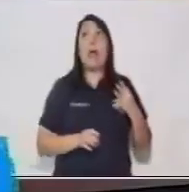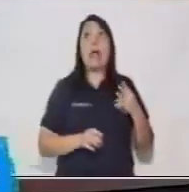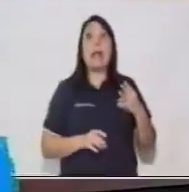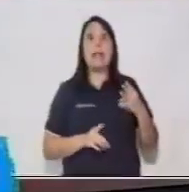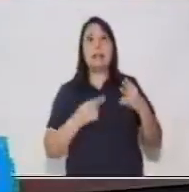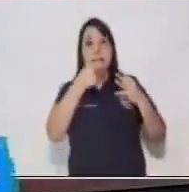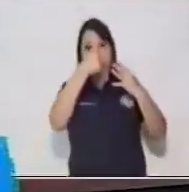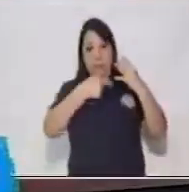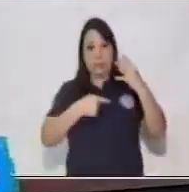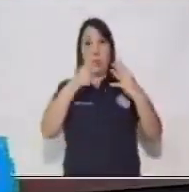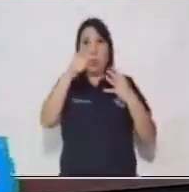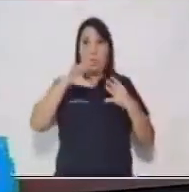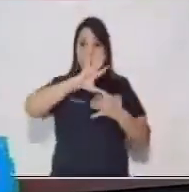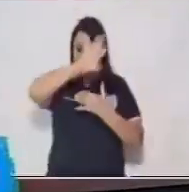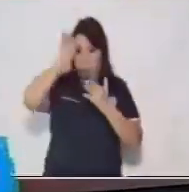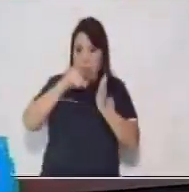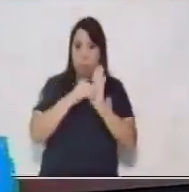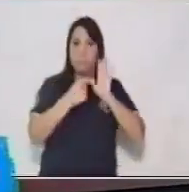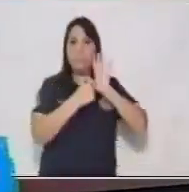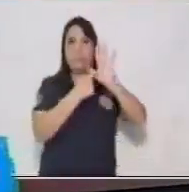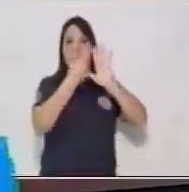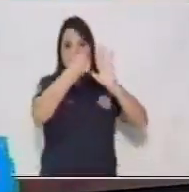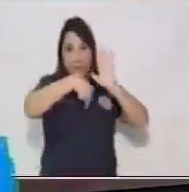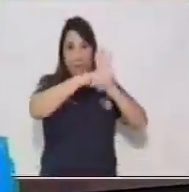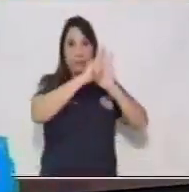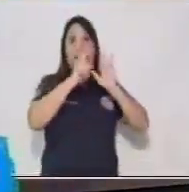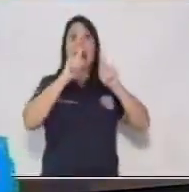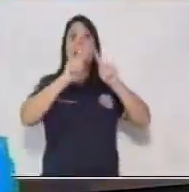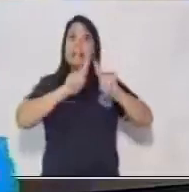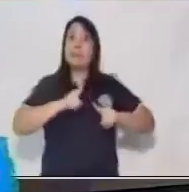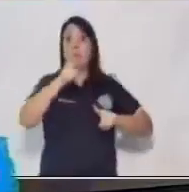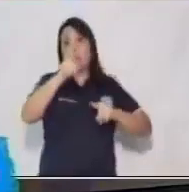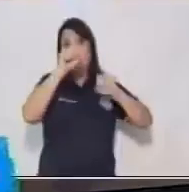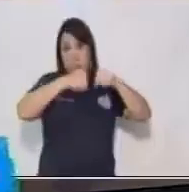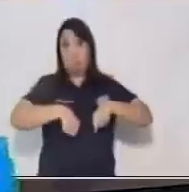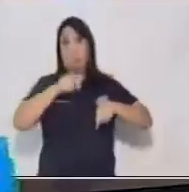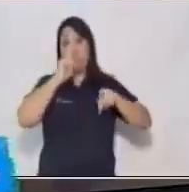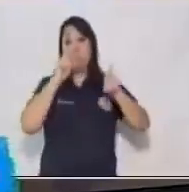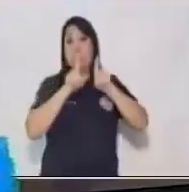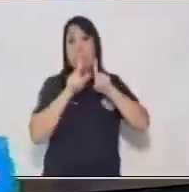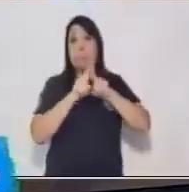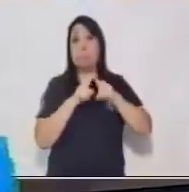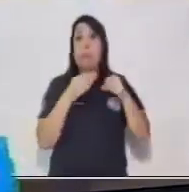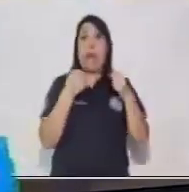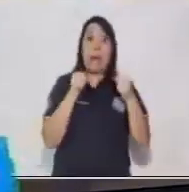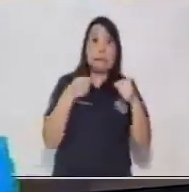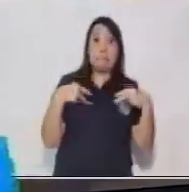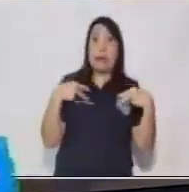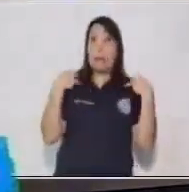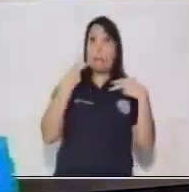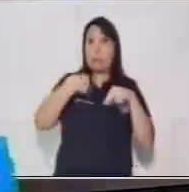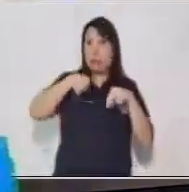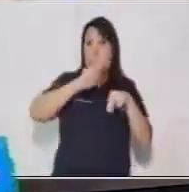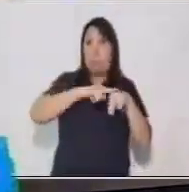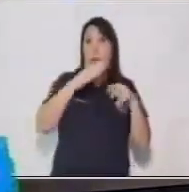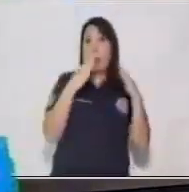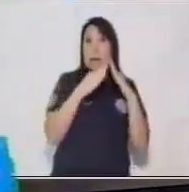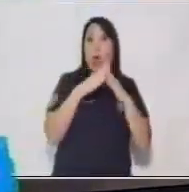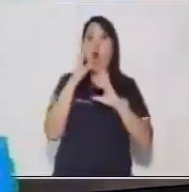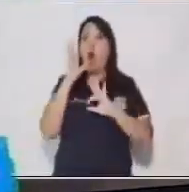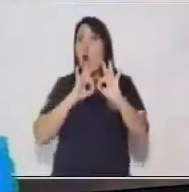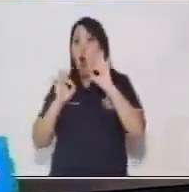Y así puedes tú aplicar diferentes temas de la vida cotidiana para